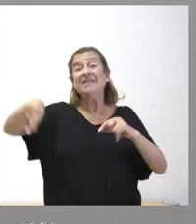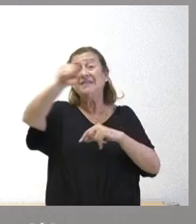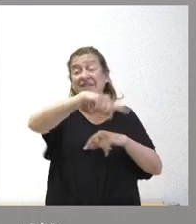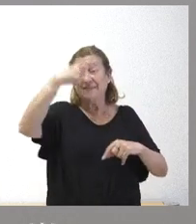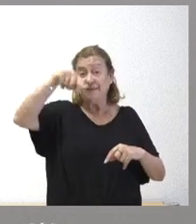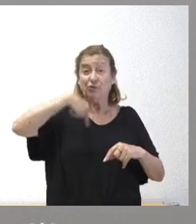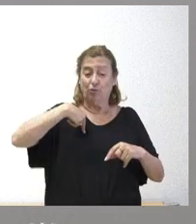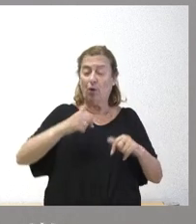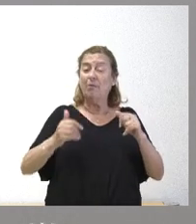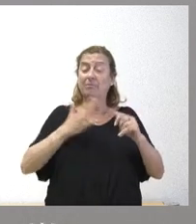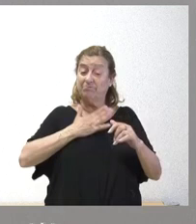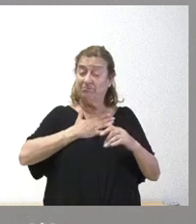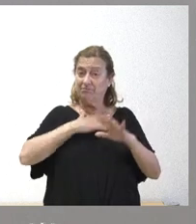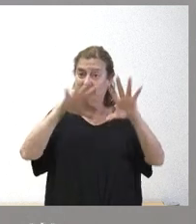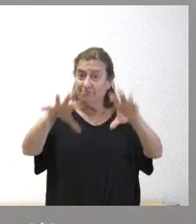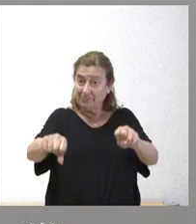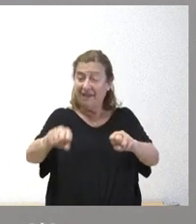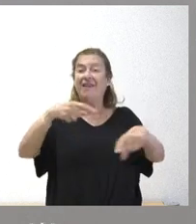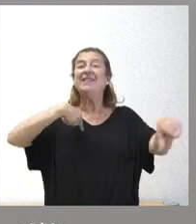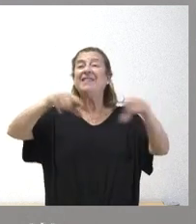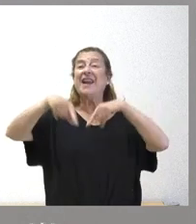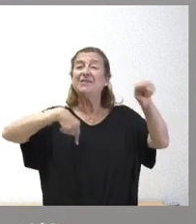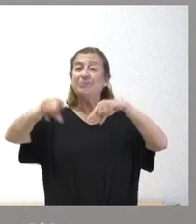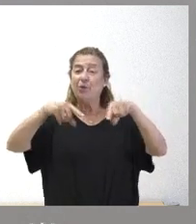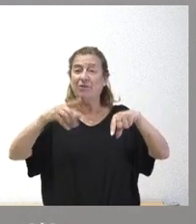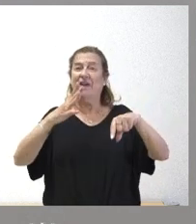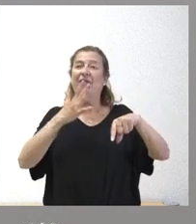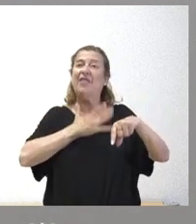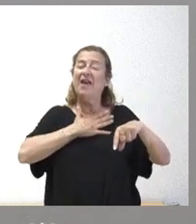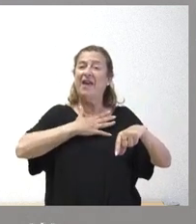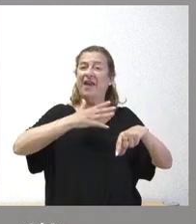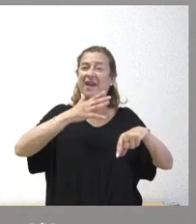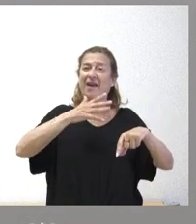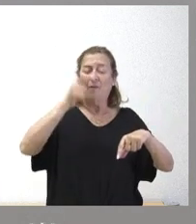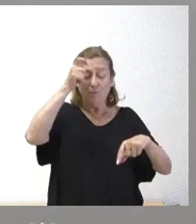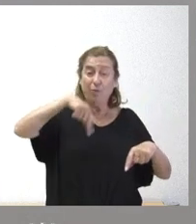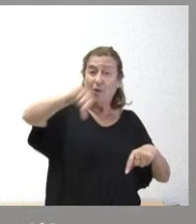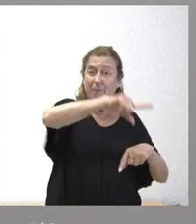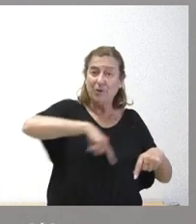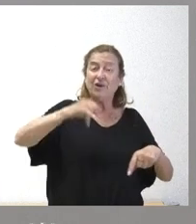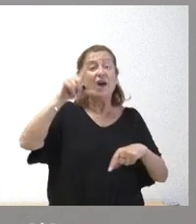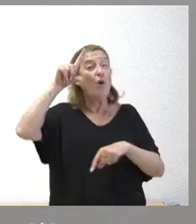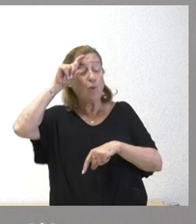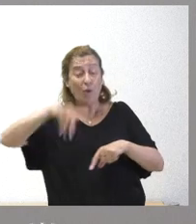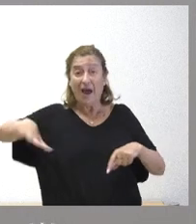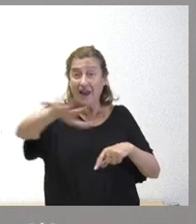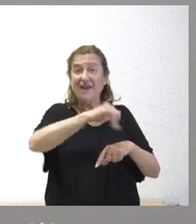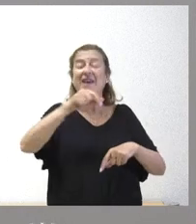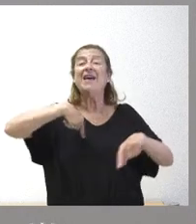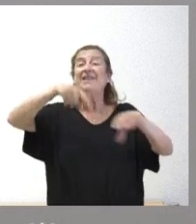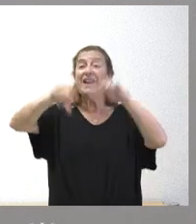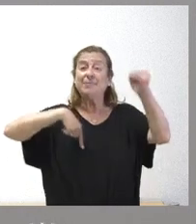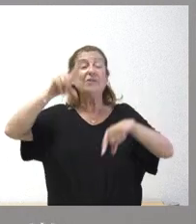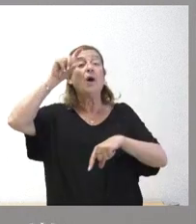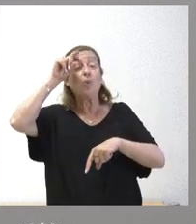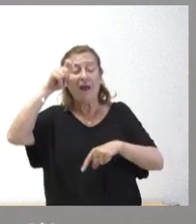competencias fundamentalmente en lo que es el transporte interurbano y en el transporte de ámbito rural. Y en el transporte rural es